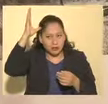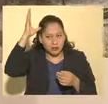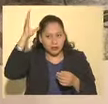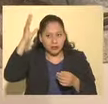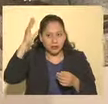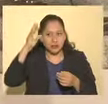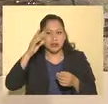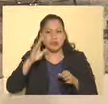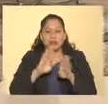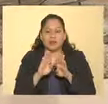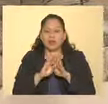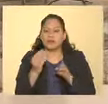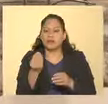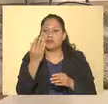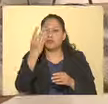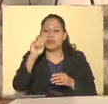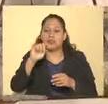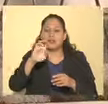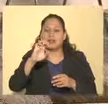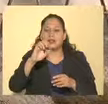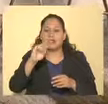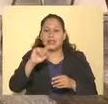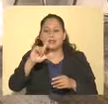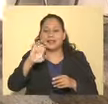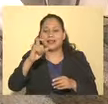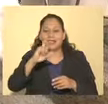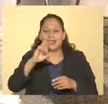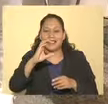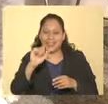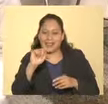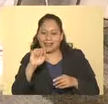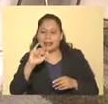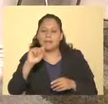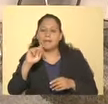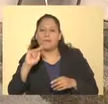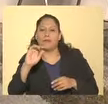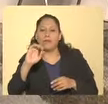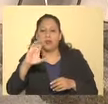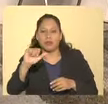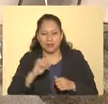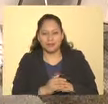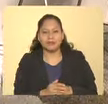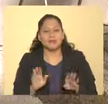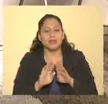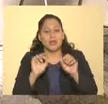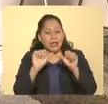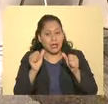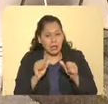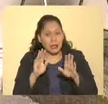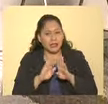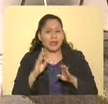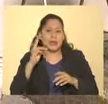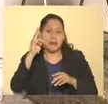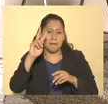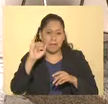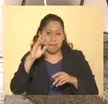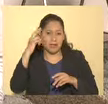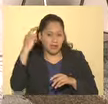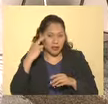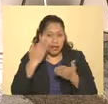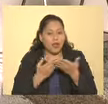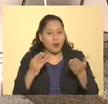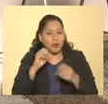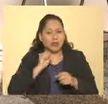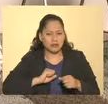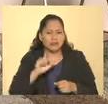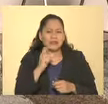dios, el espejo humiante, tezclatip, tezcatlipoca. Exactamente. vamos a encontrar arte que va desde el virreinato hasta el siglo